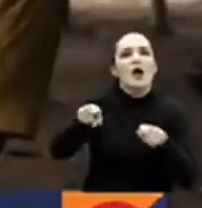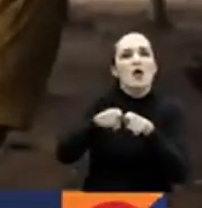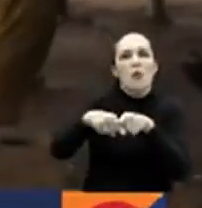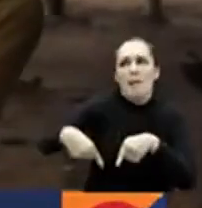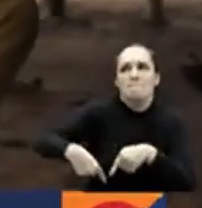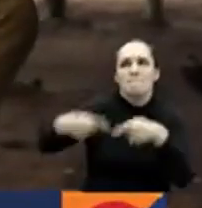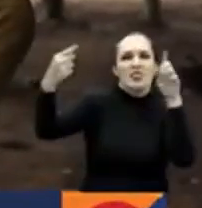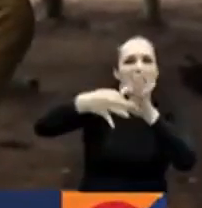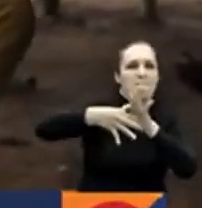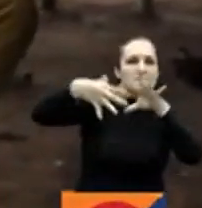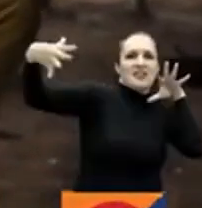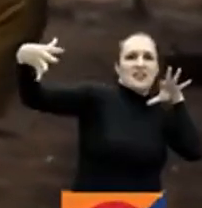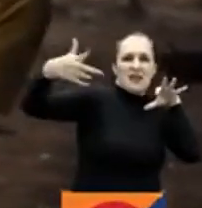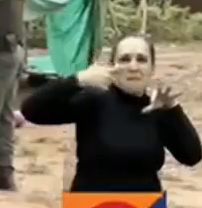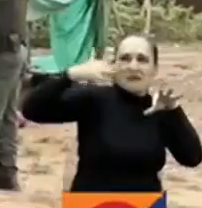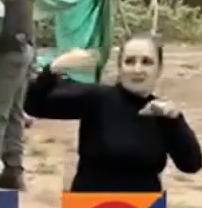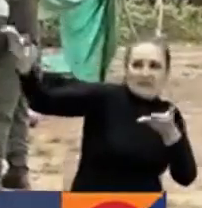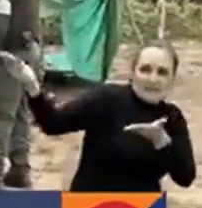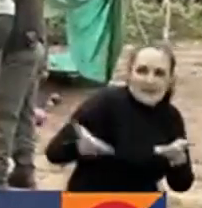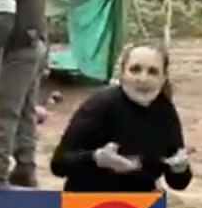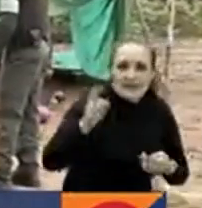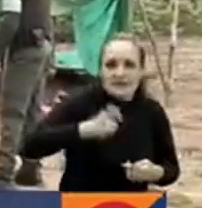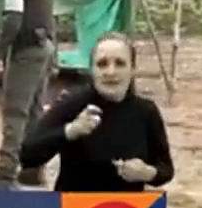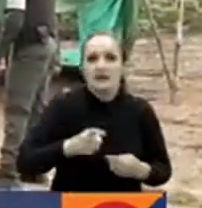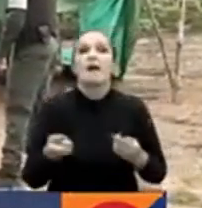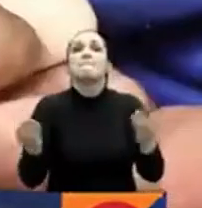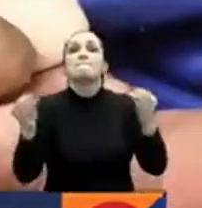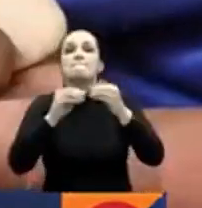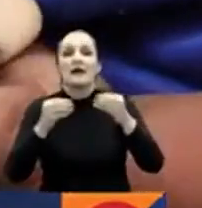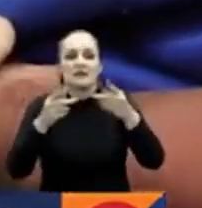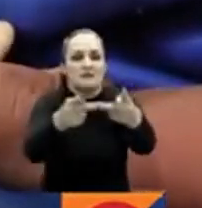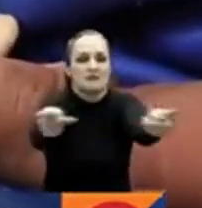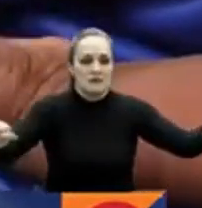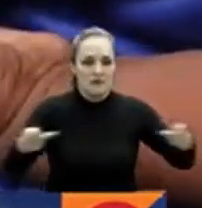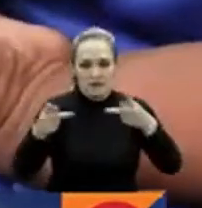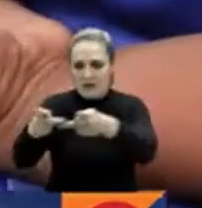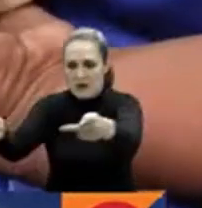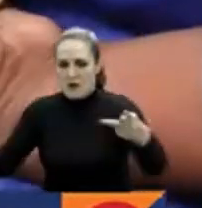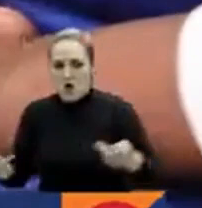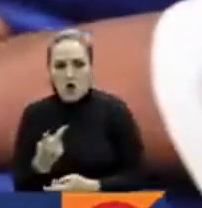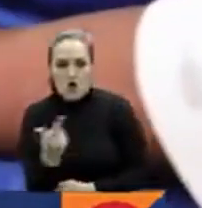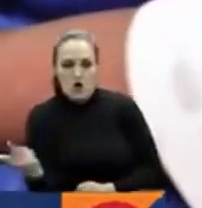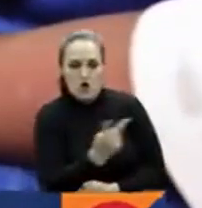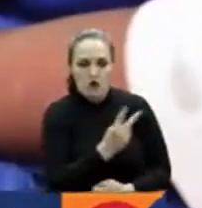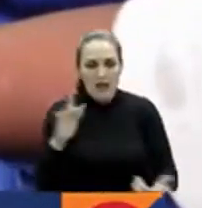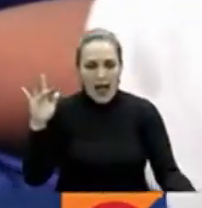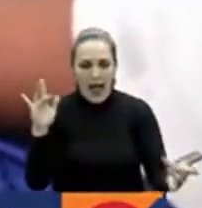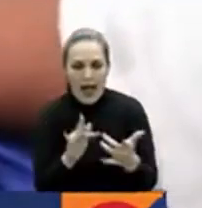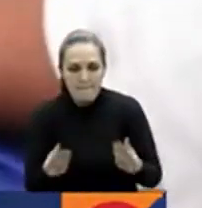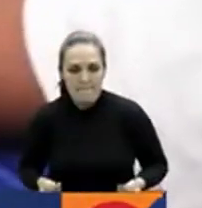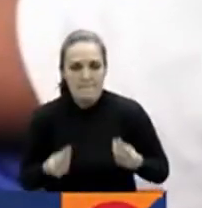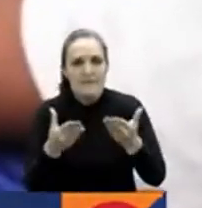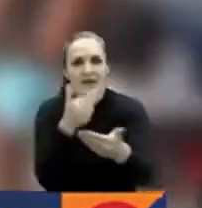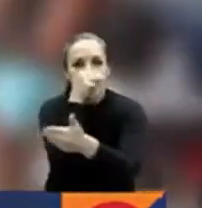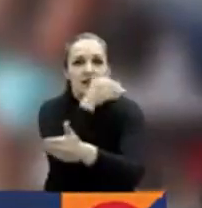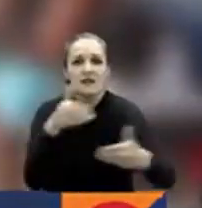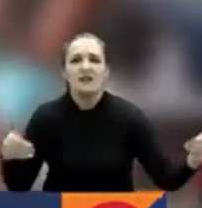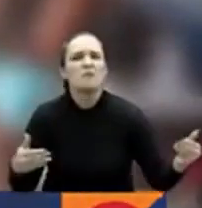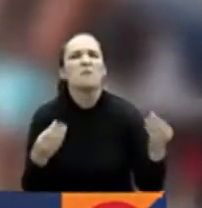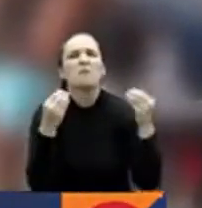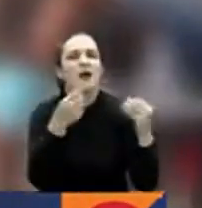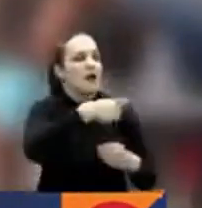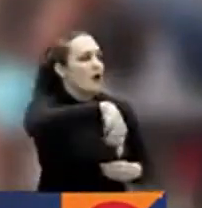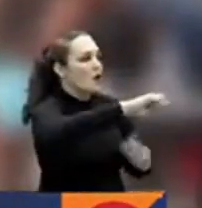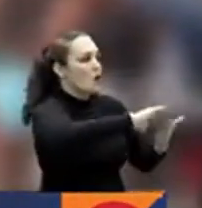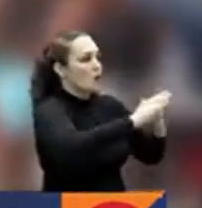subsanar. También serán entregados dos predios por parte de la SAE para beneficio de los menores de edad. Para que los niños de las comunidades